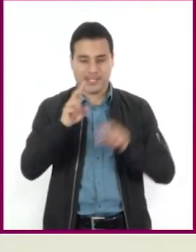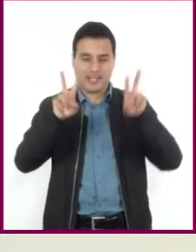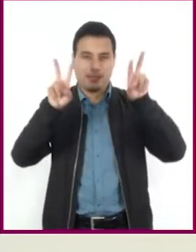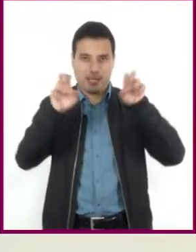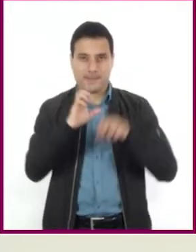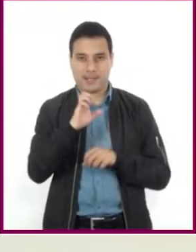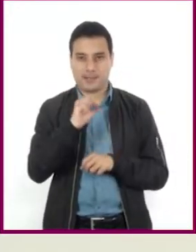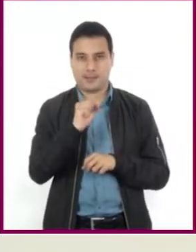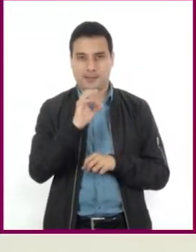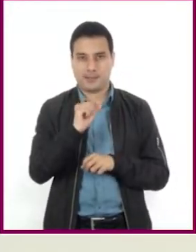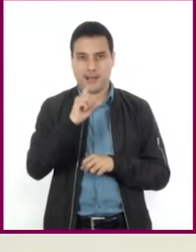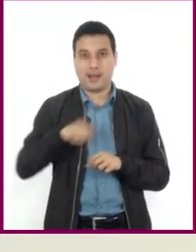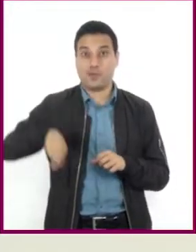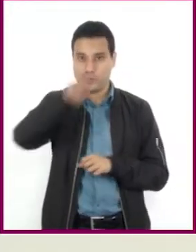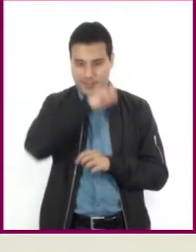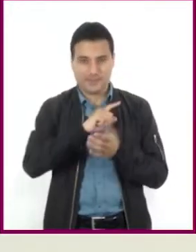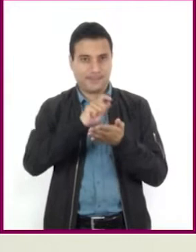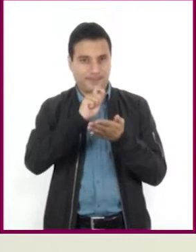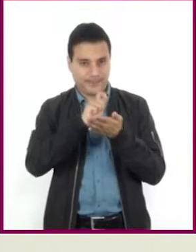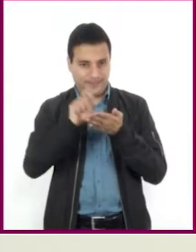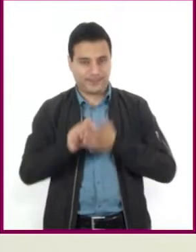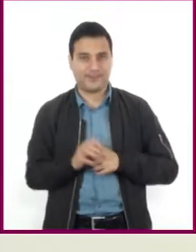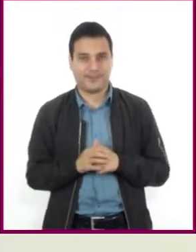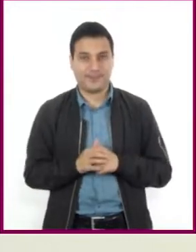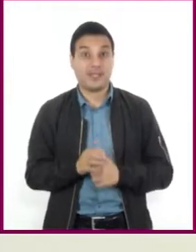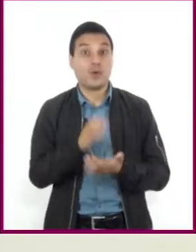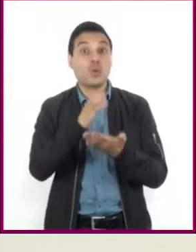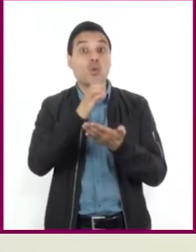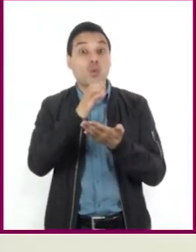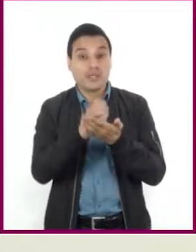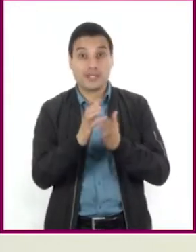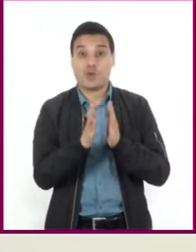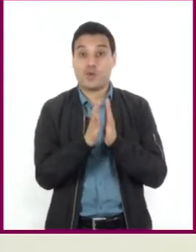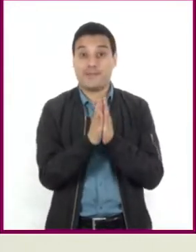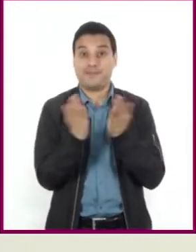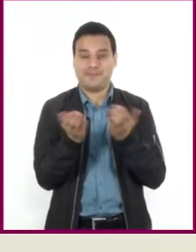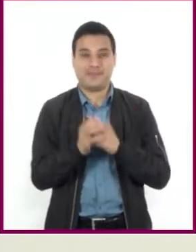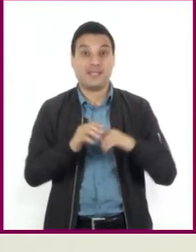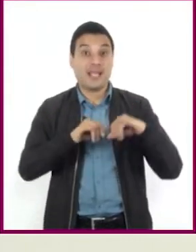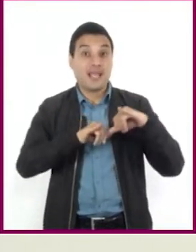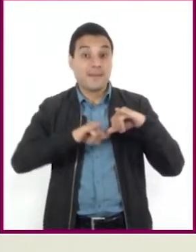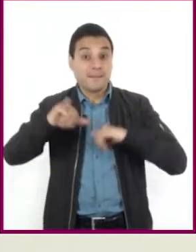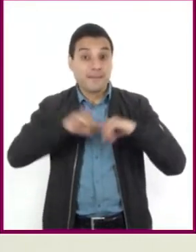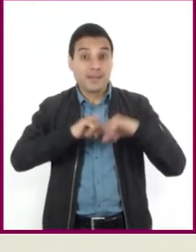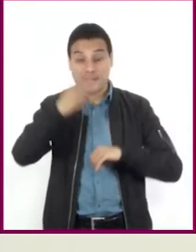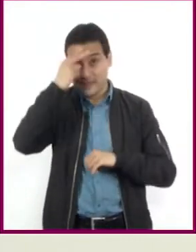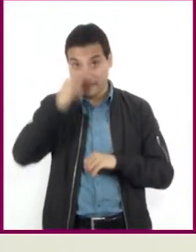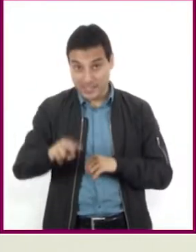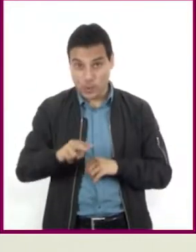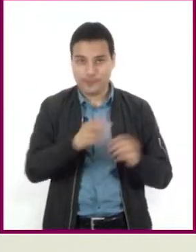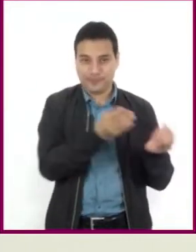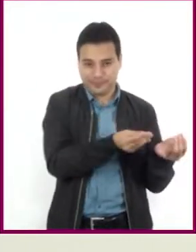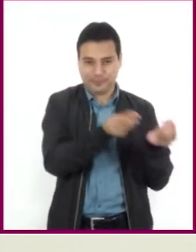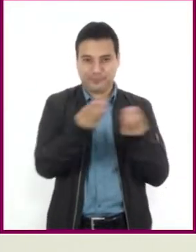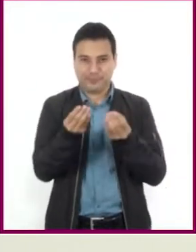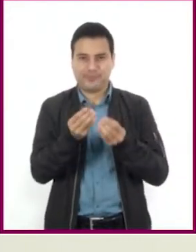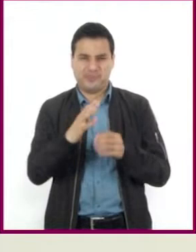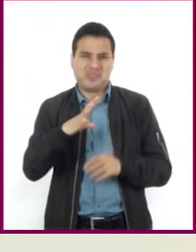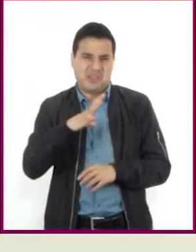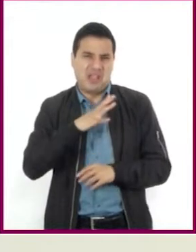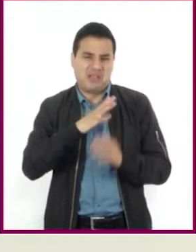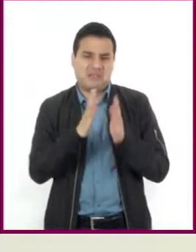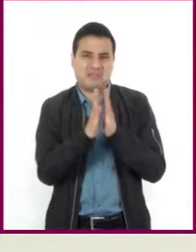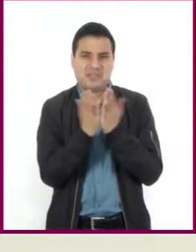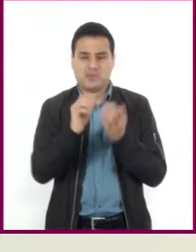Manos a la obra. Utilicen su cuaderno, un mapa de la república, que puedan consultar en su libro, regla